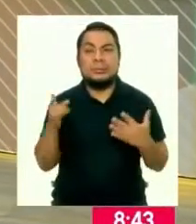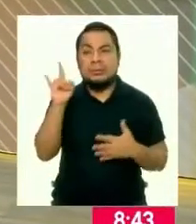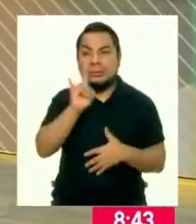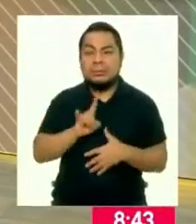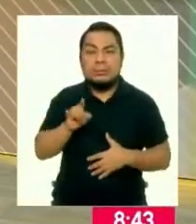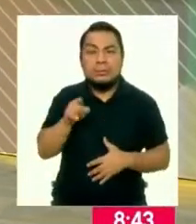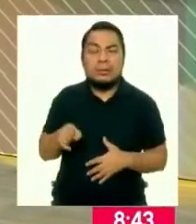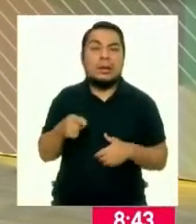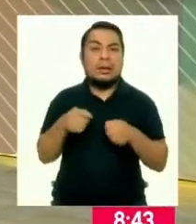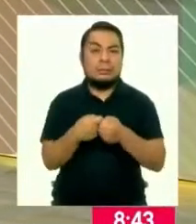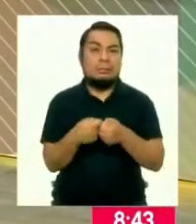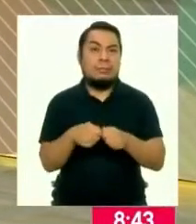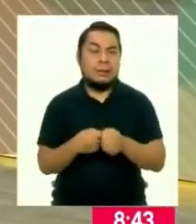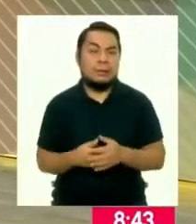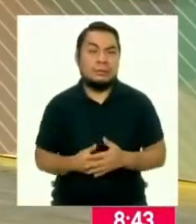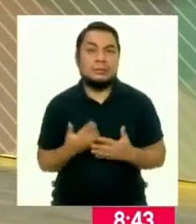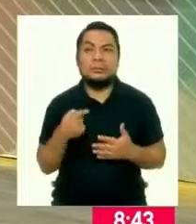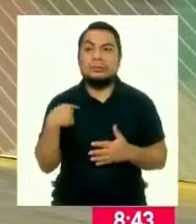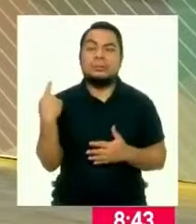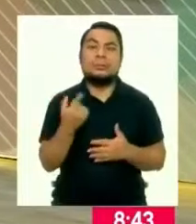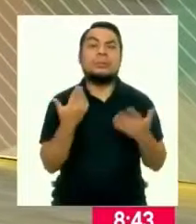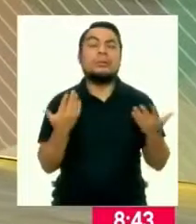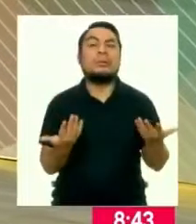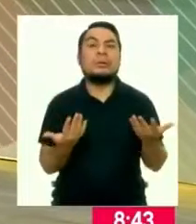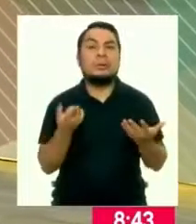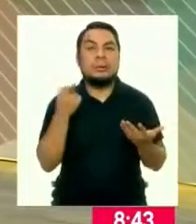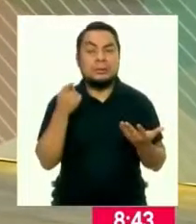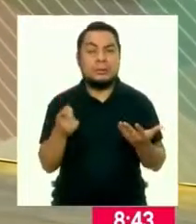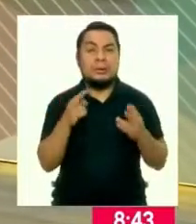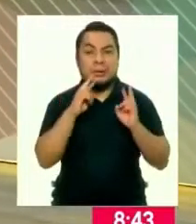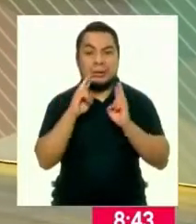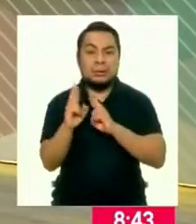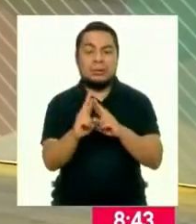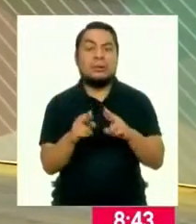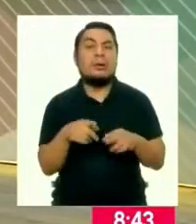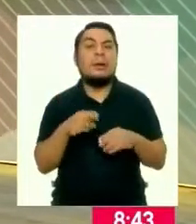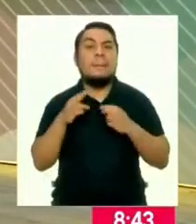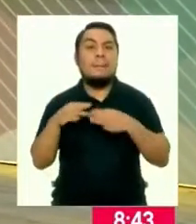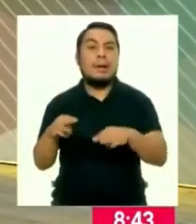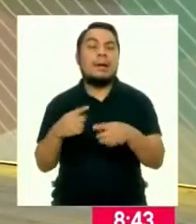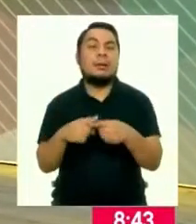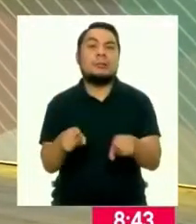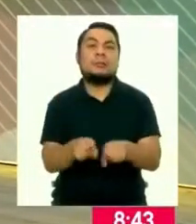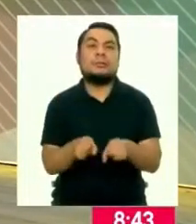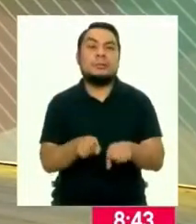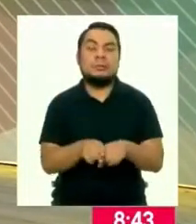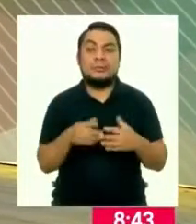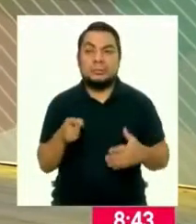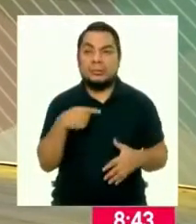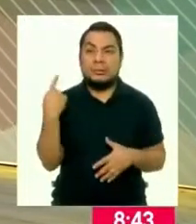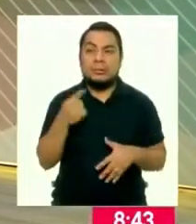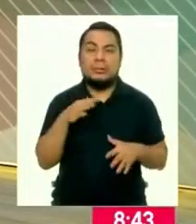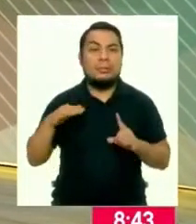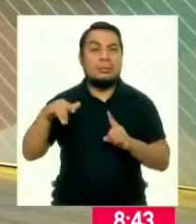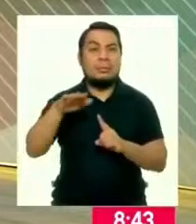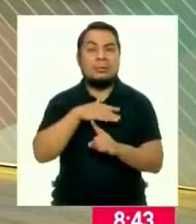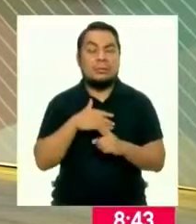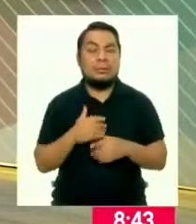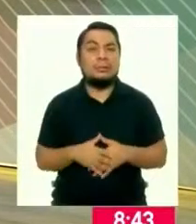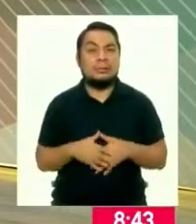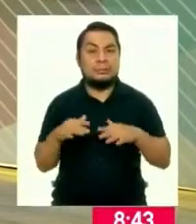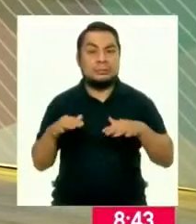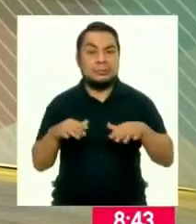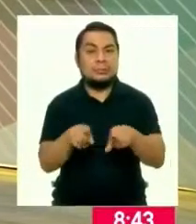uso del plástico, no solamente en los ríos, en los mares, sino en nuestros ambientes terrestres también.